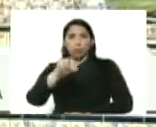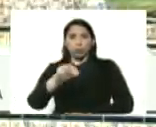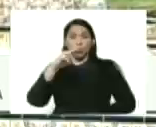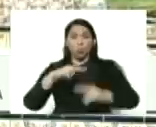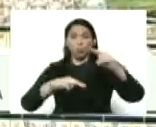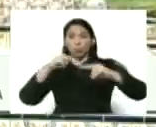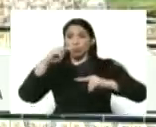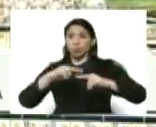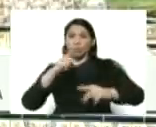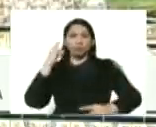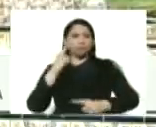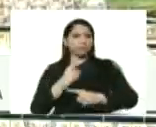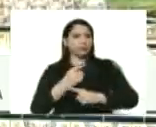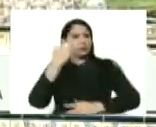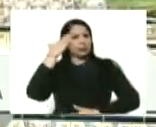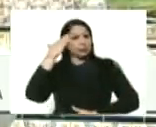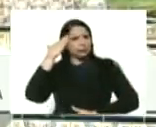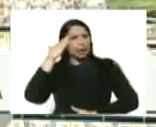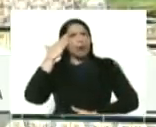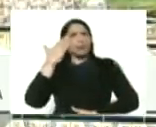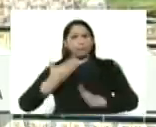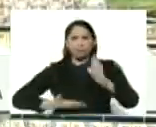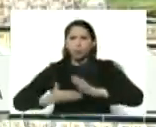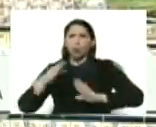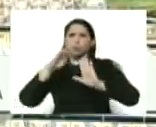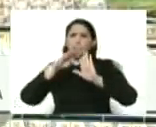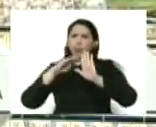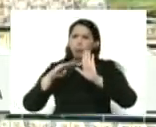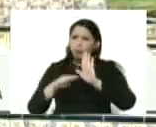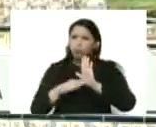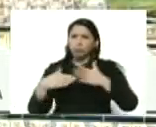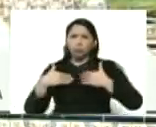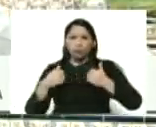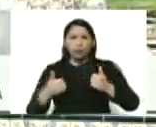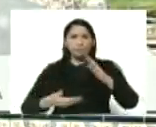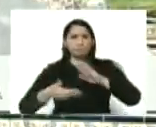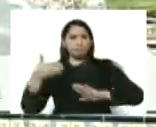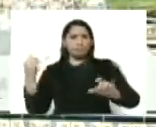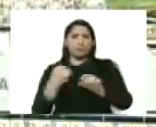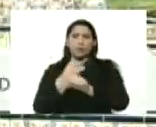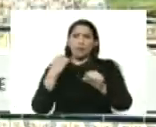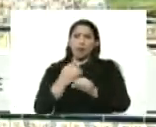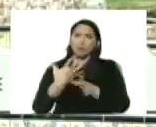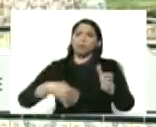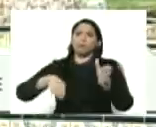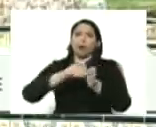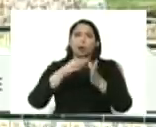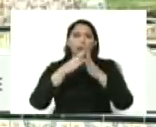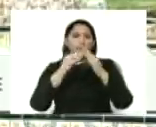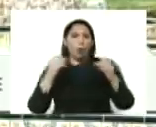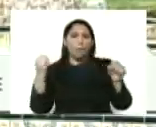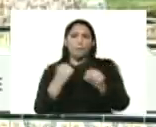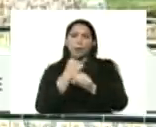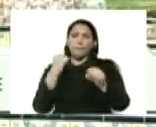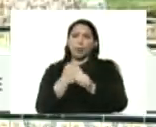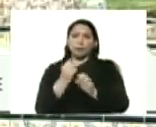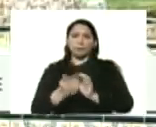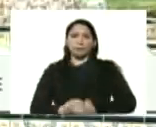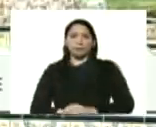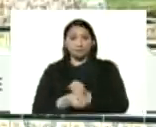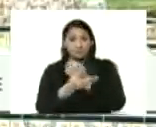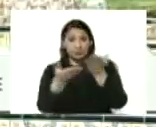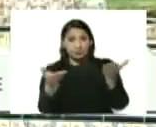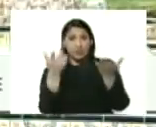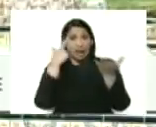construcción sale con protocolos de seguridad a trabajar, a retomar todas las obras. Aquí está el